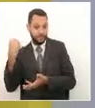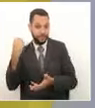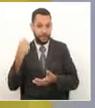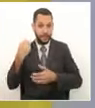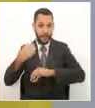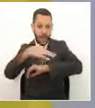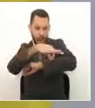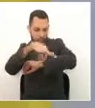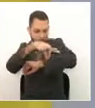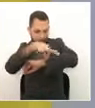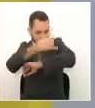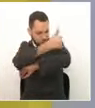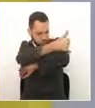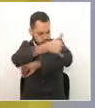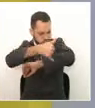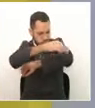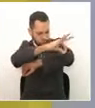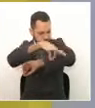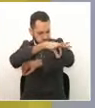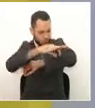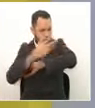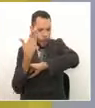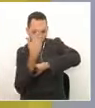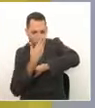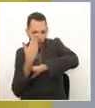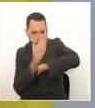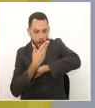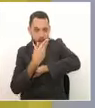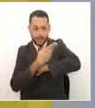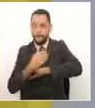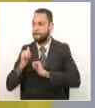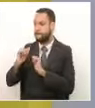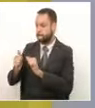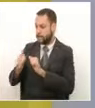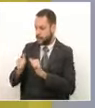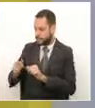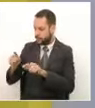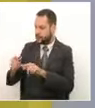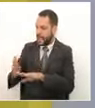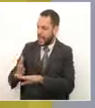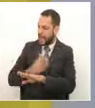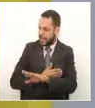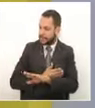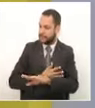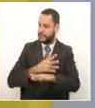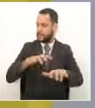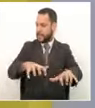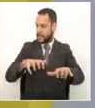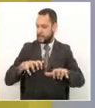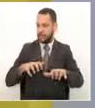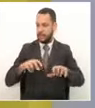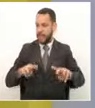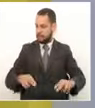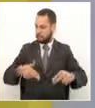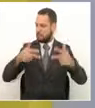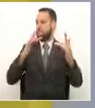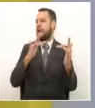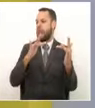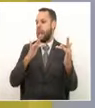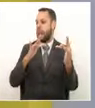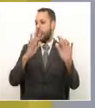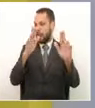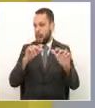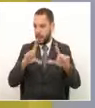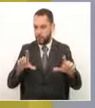prefactibilidad y factibilidad del mismo. usted viene precisamente de una sesión ante la Honorable Asamblea Departamental que continúa